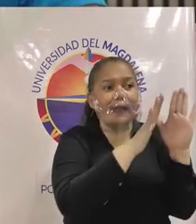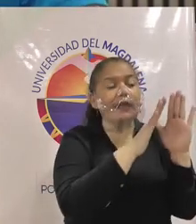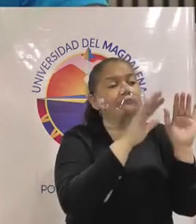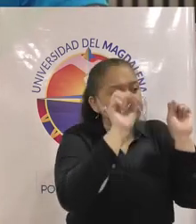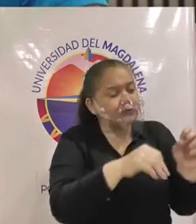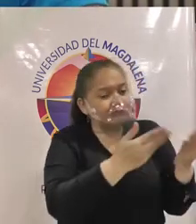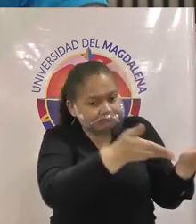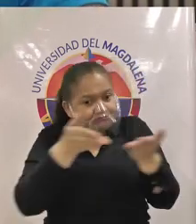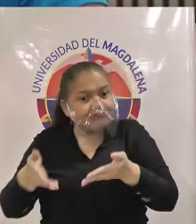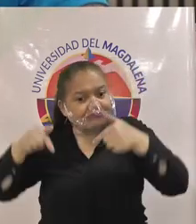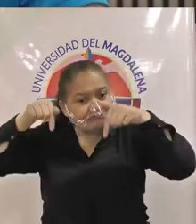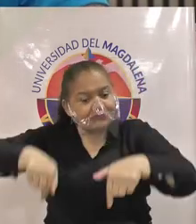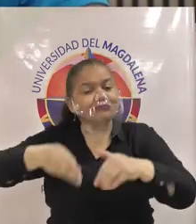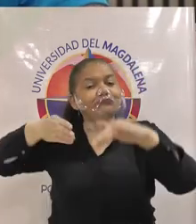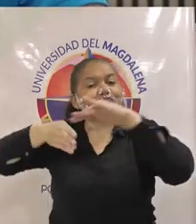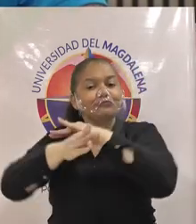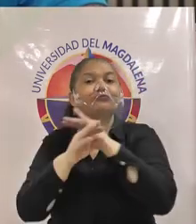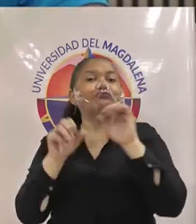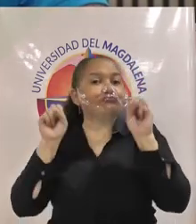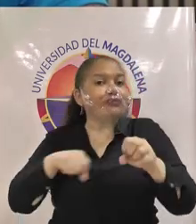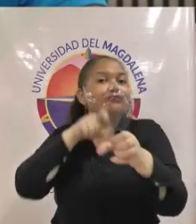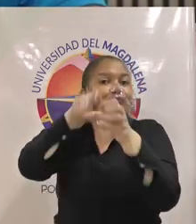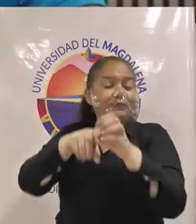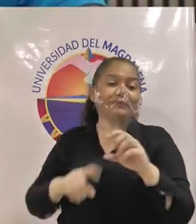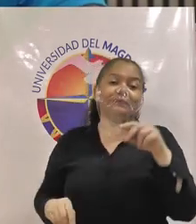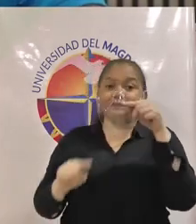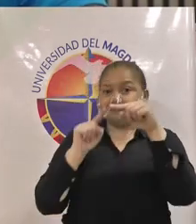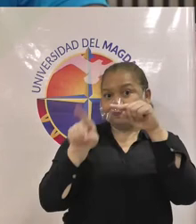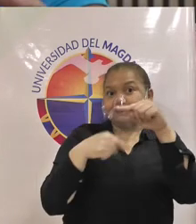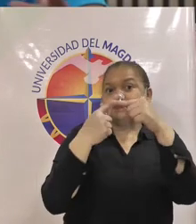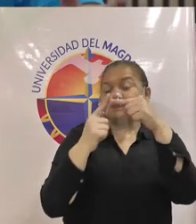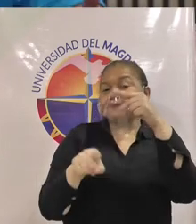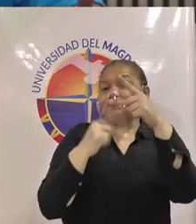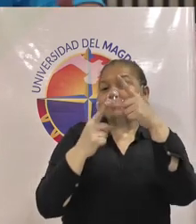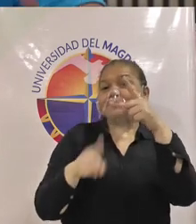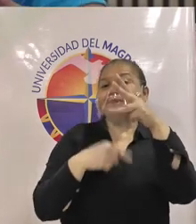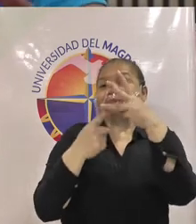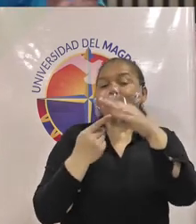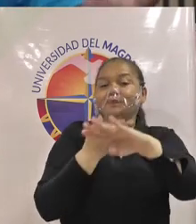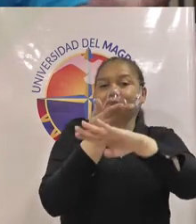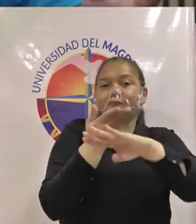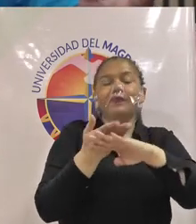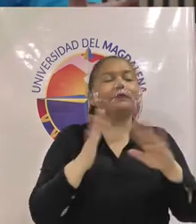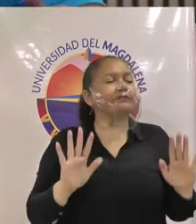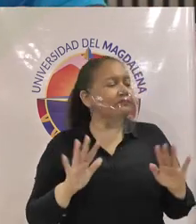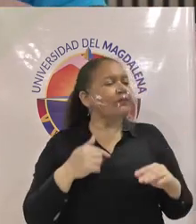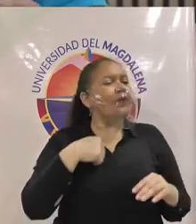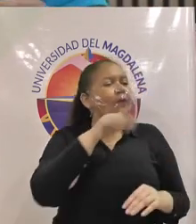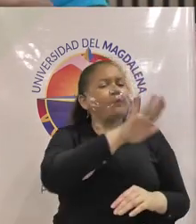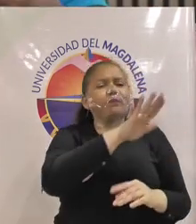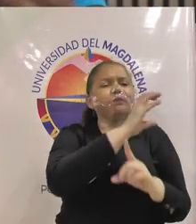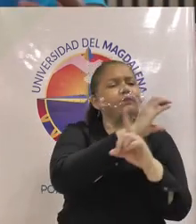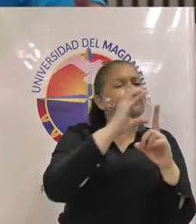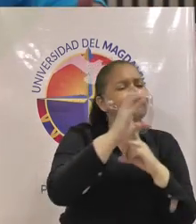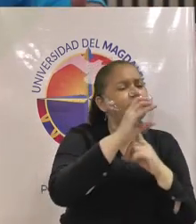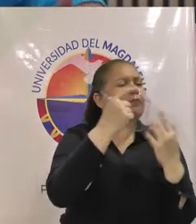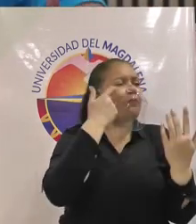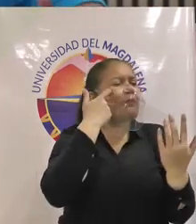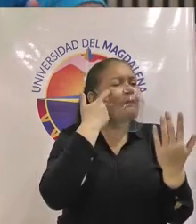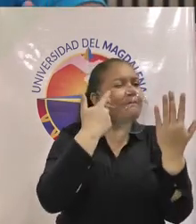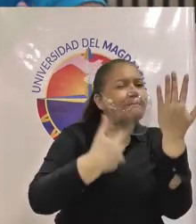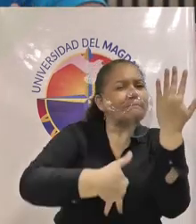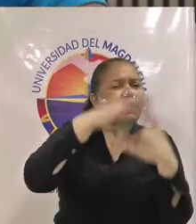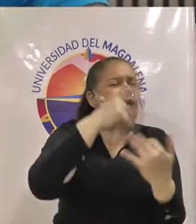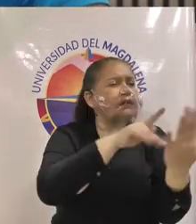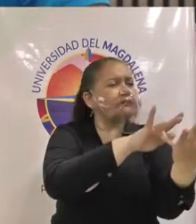profesional como tercera y última propuesta tenemos la visibilización de la riqueza cultural en donde promovemos proyectos de investigación